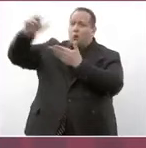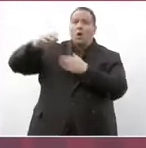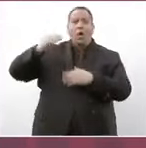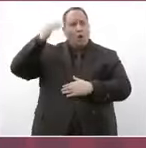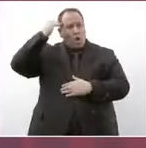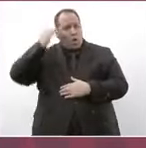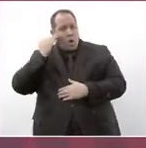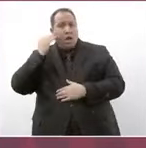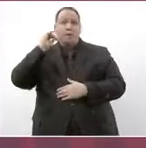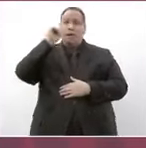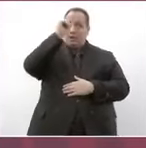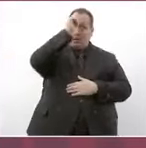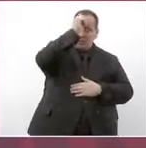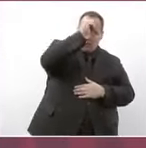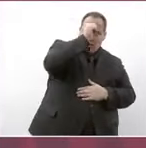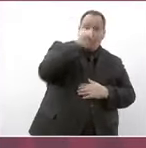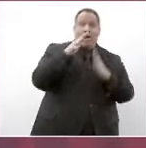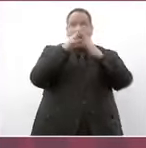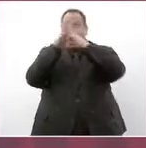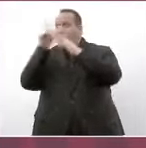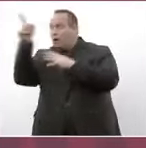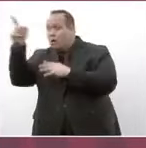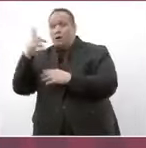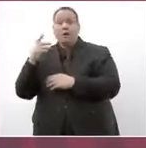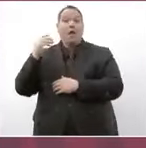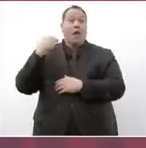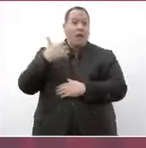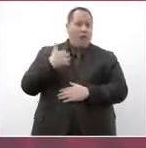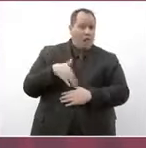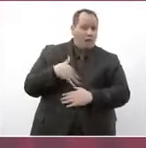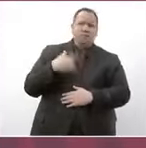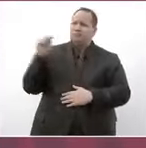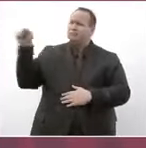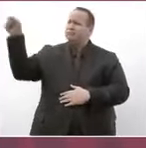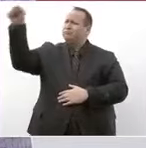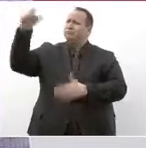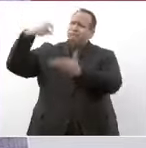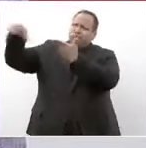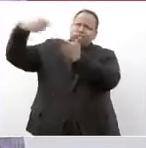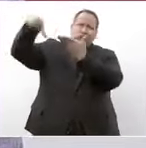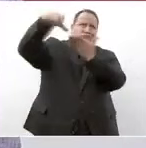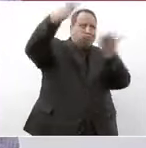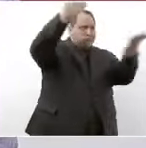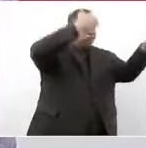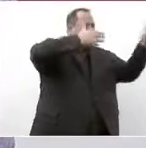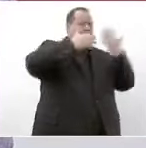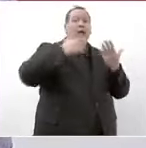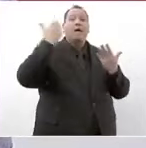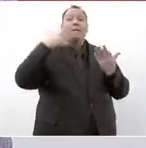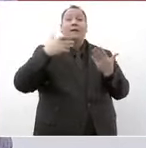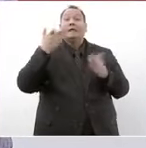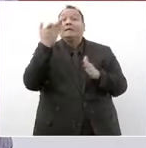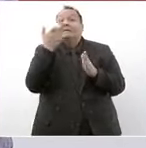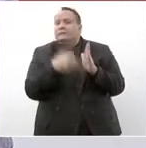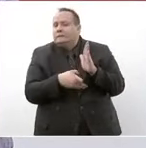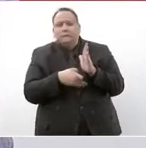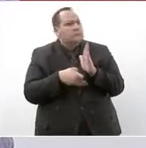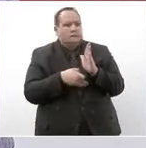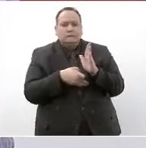Corea en la India en Estados Unidos en Argentina en todos lados para que no falten